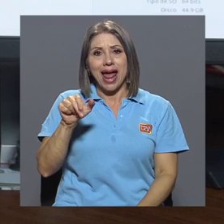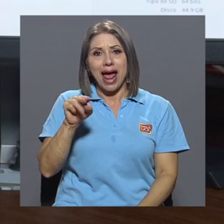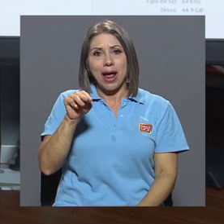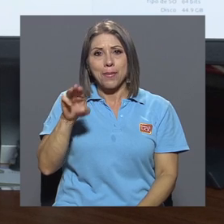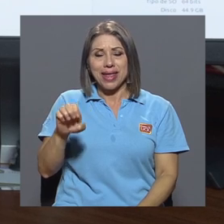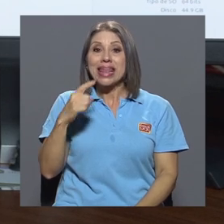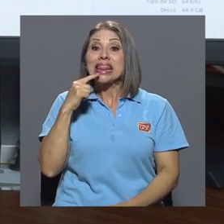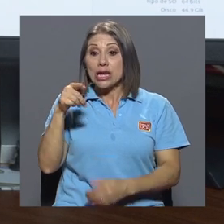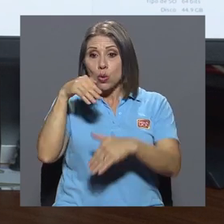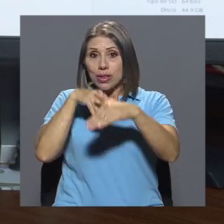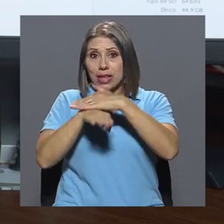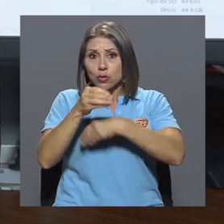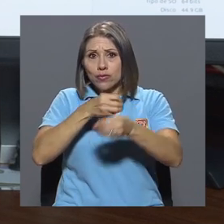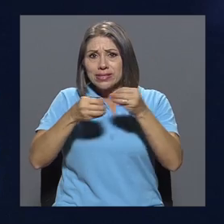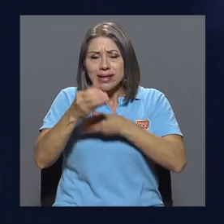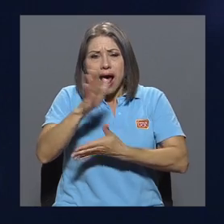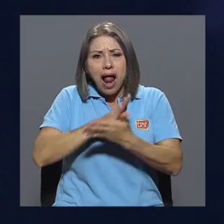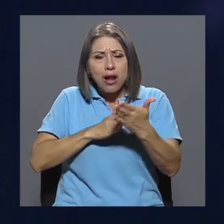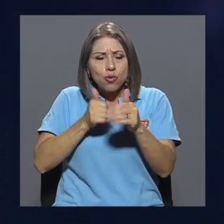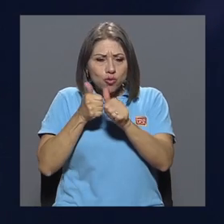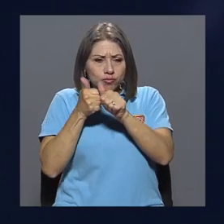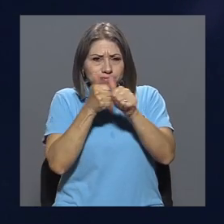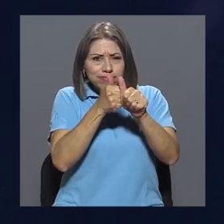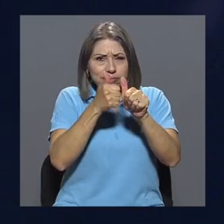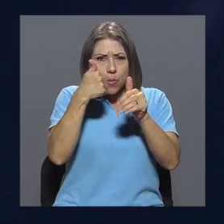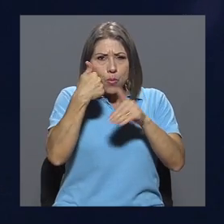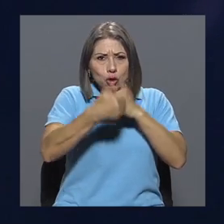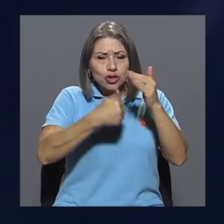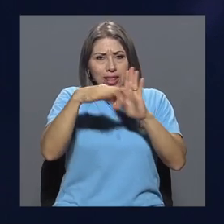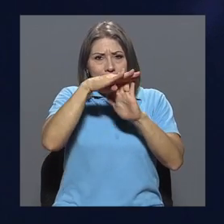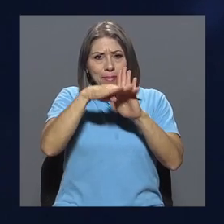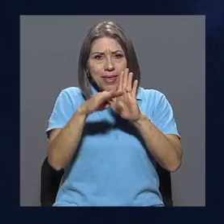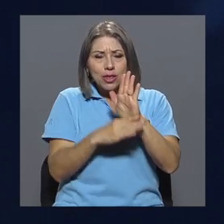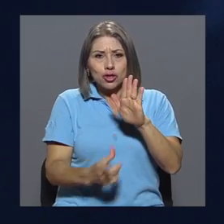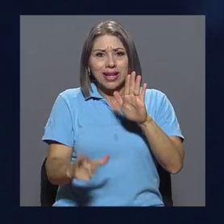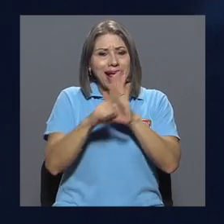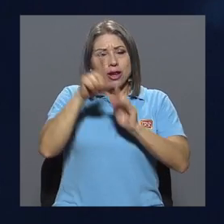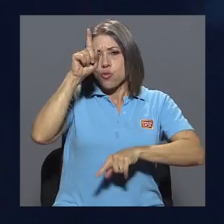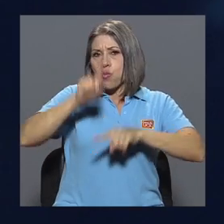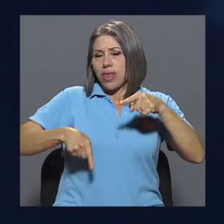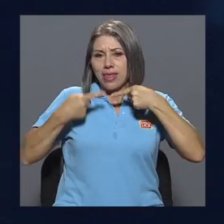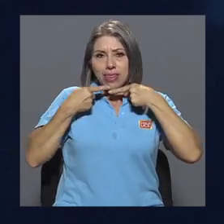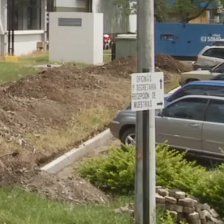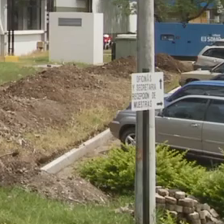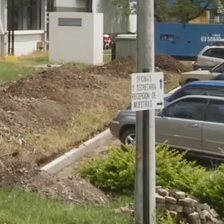algunos procedimientos legales, por lo que no están brindando más información o declaraciones.